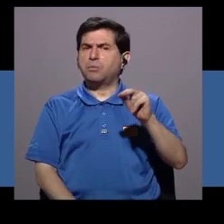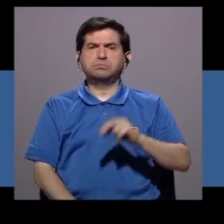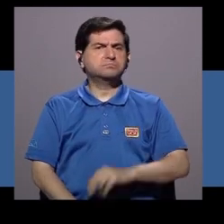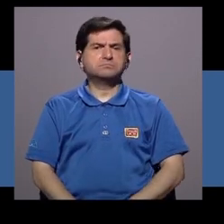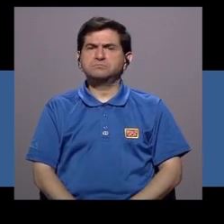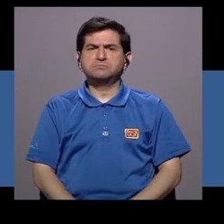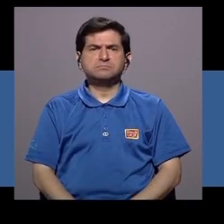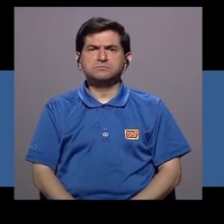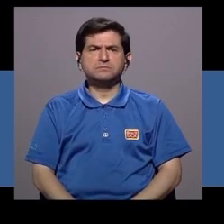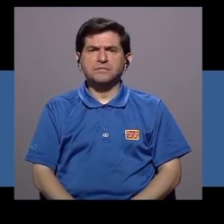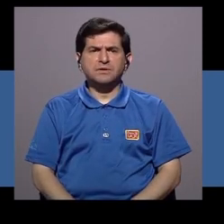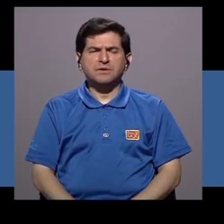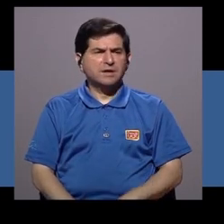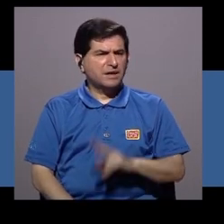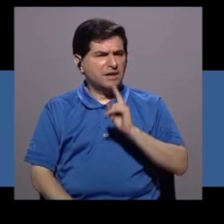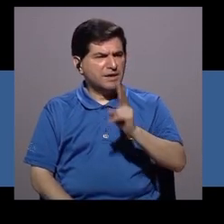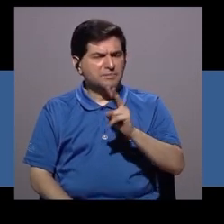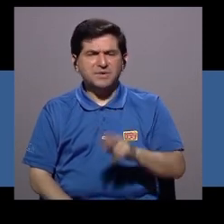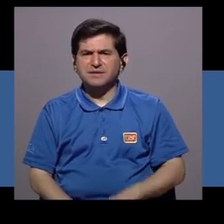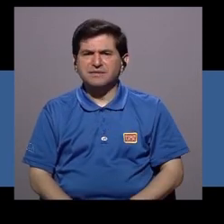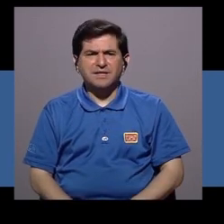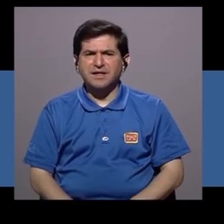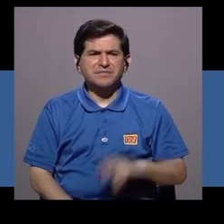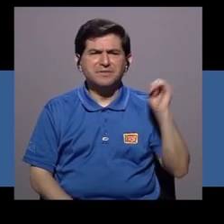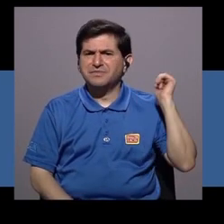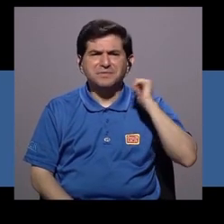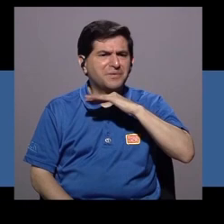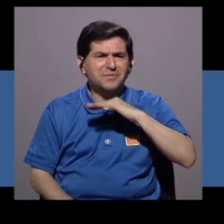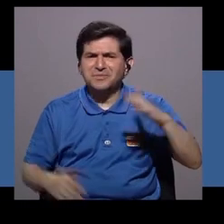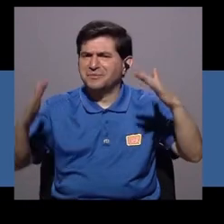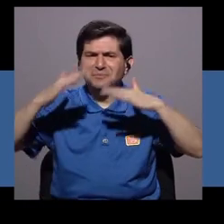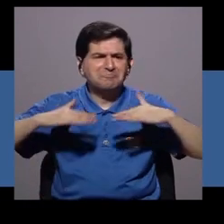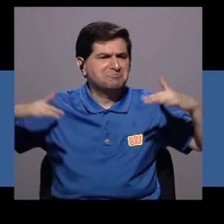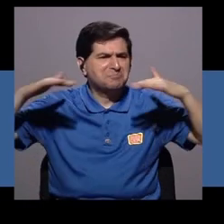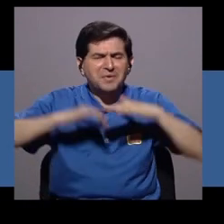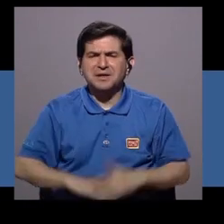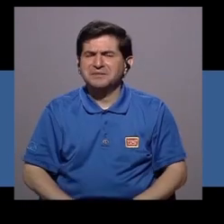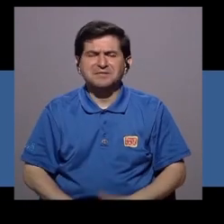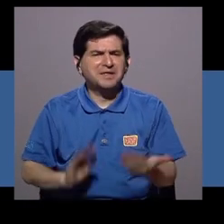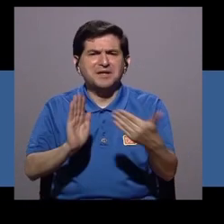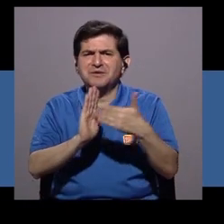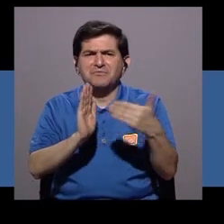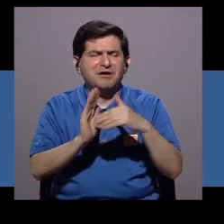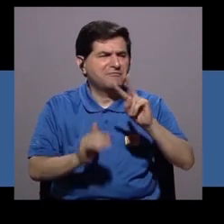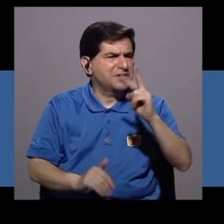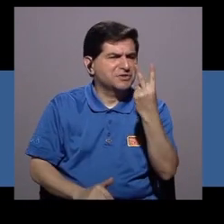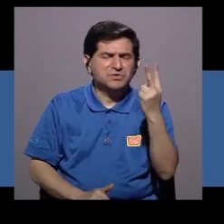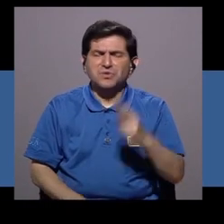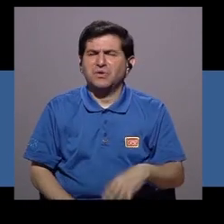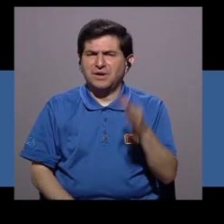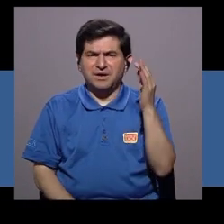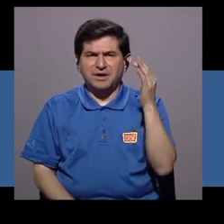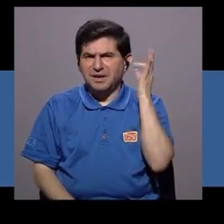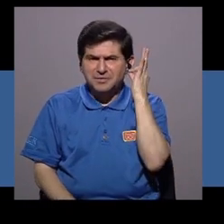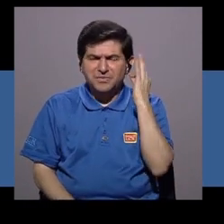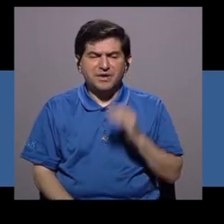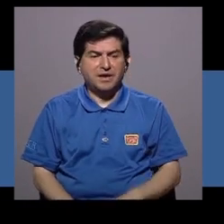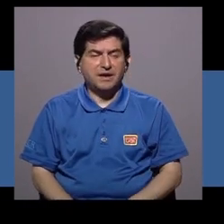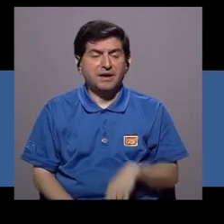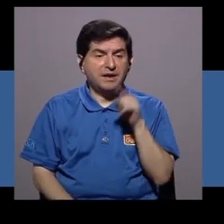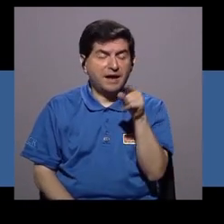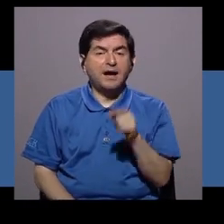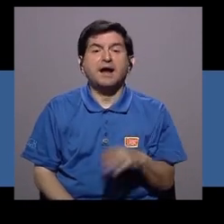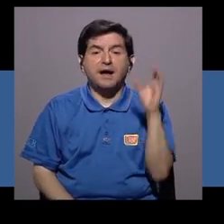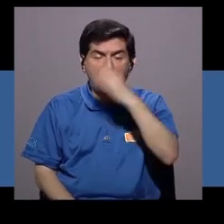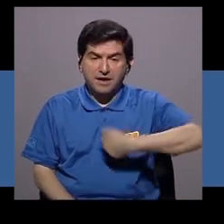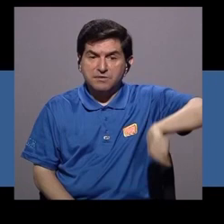No, en realidad no genera, ya te digo, ni siquiera contaminación ambiental, no genera efectos secundarios en la mujer, por el contrario, más